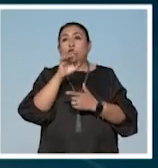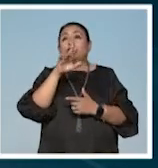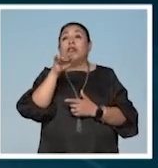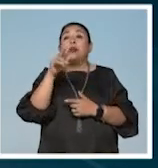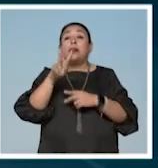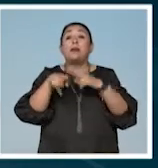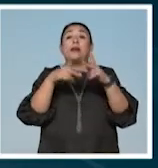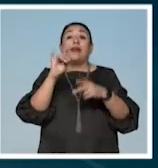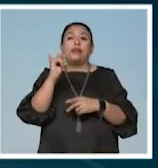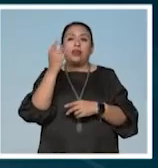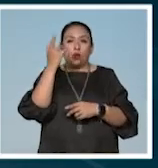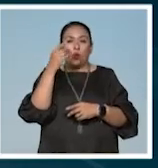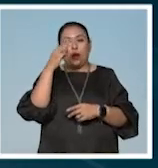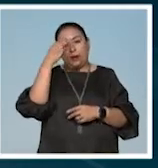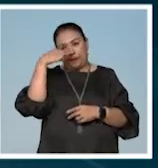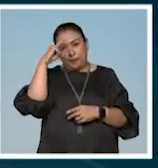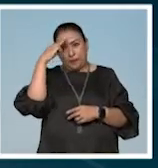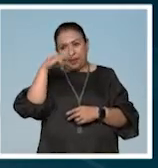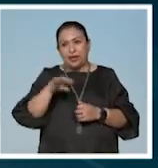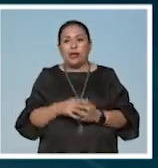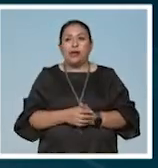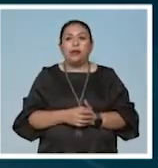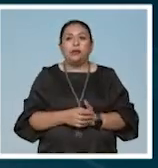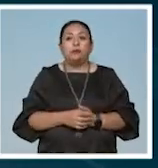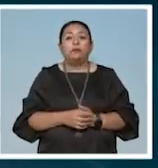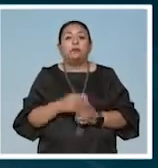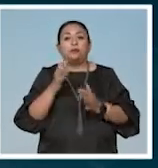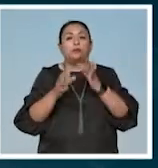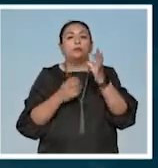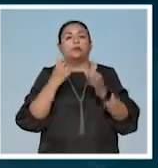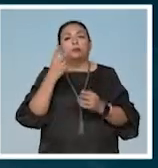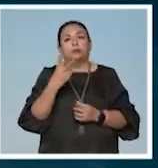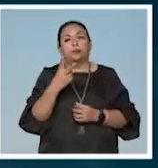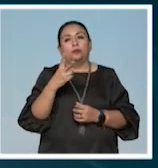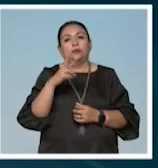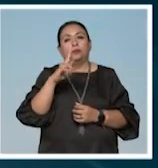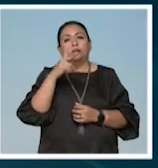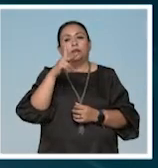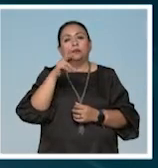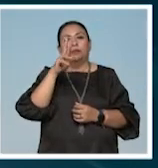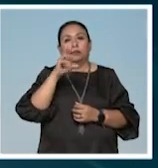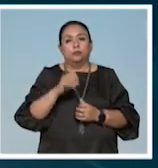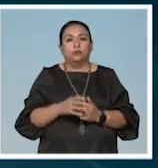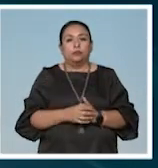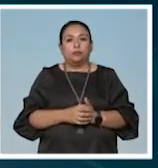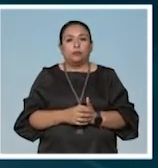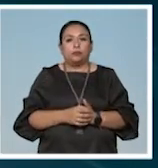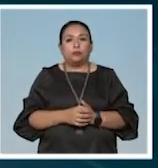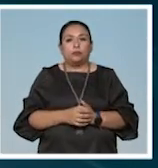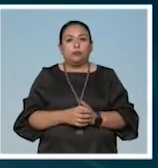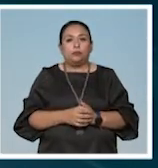pieza a Tijuana y a Mexicali para Noticias 22 Rodrigo Peredo ya